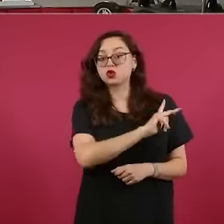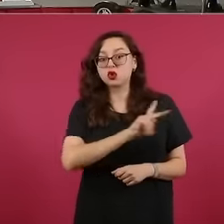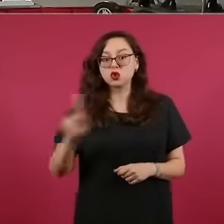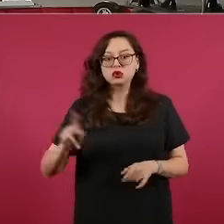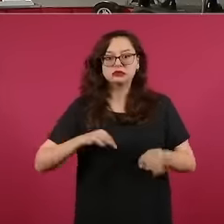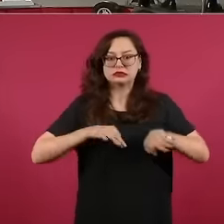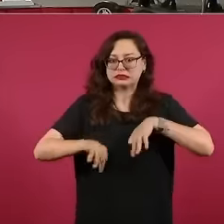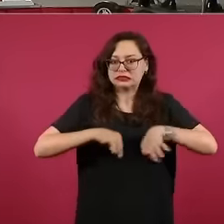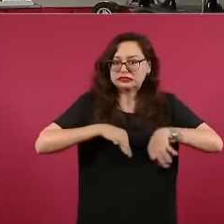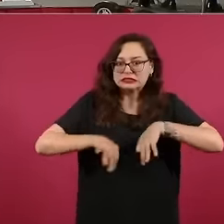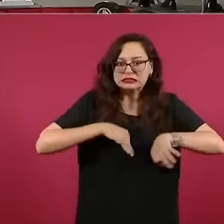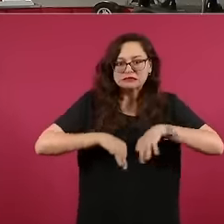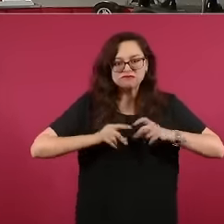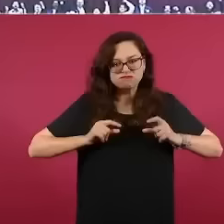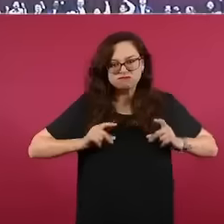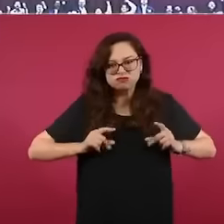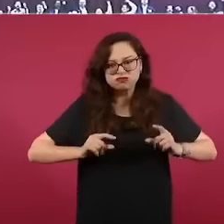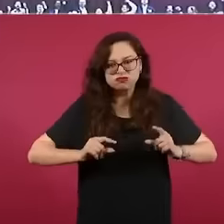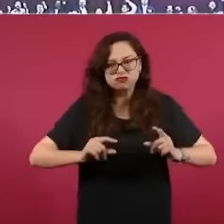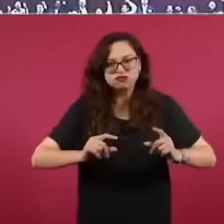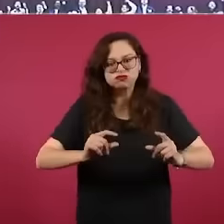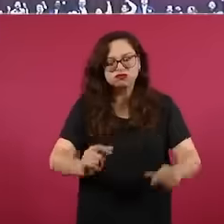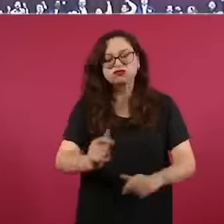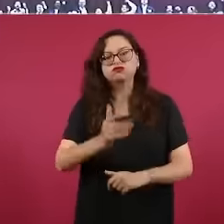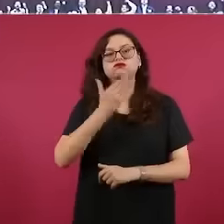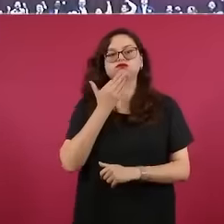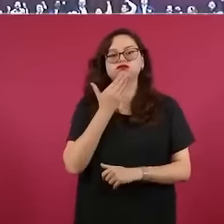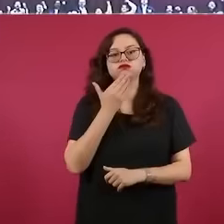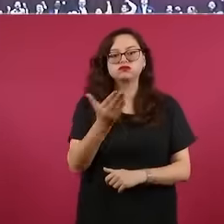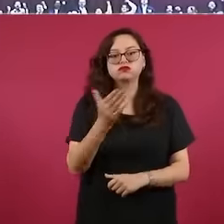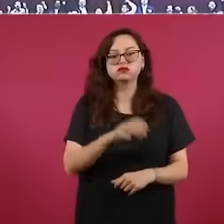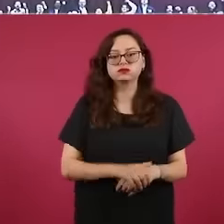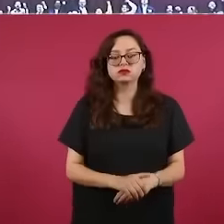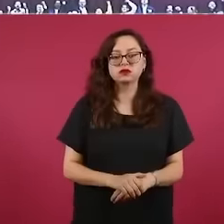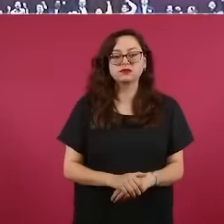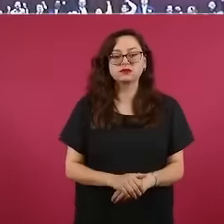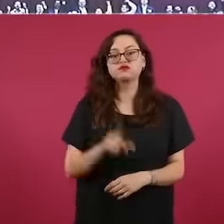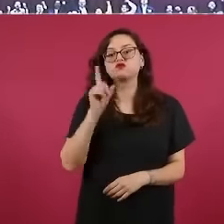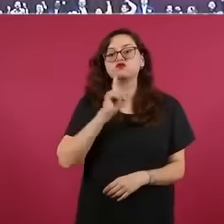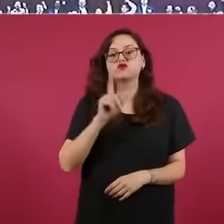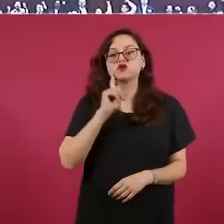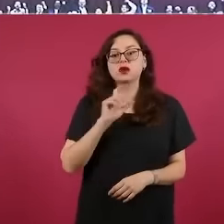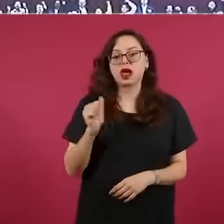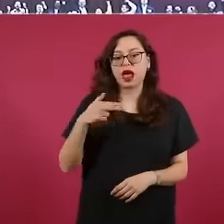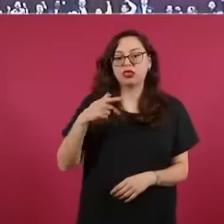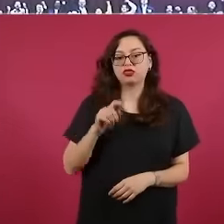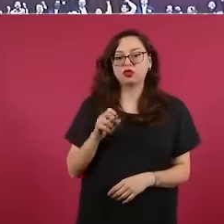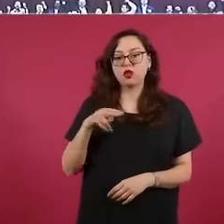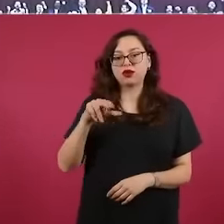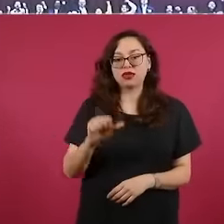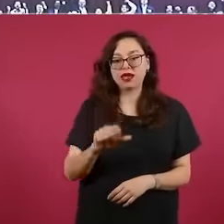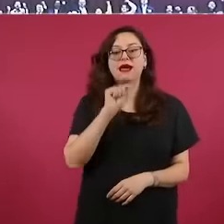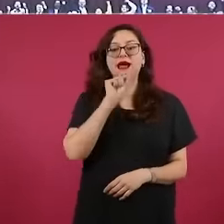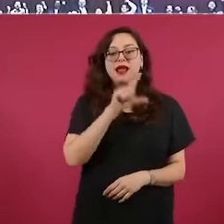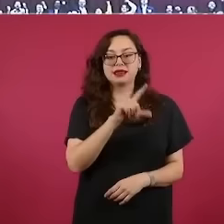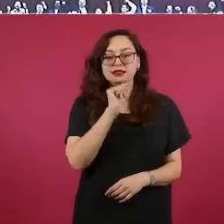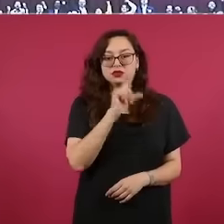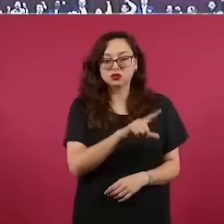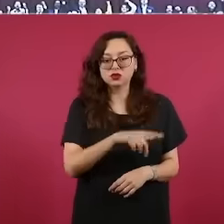compañera secretaria Antonia de Jalisco también,